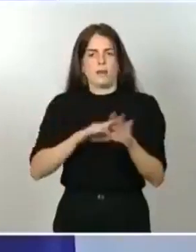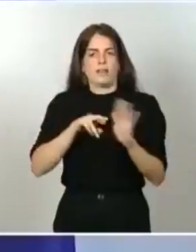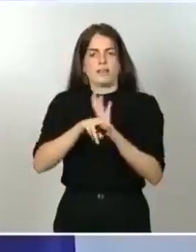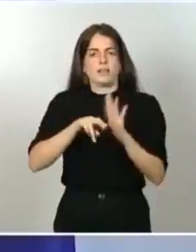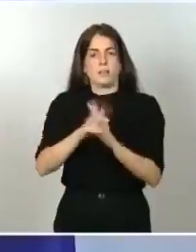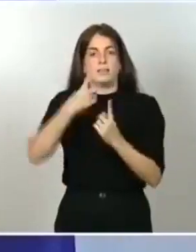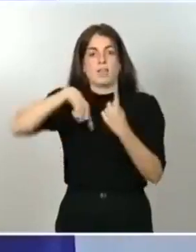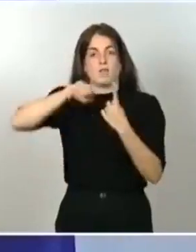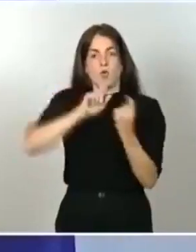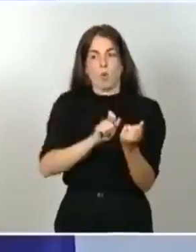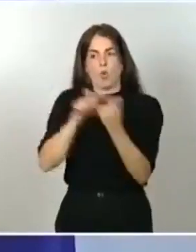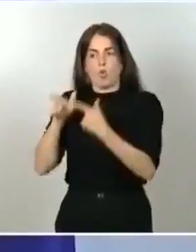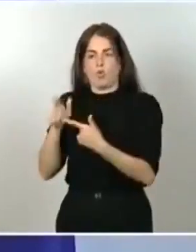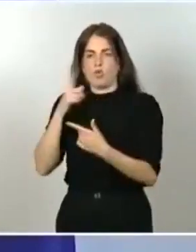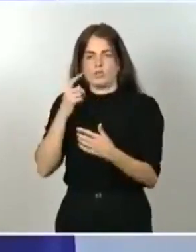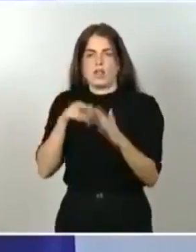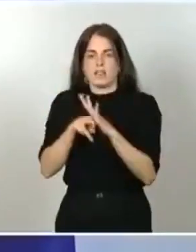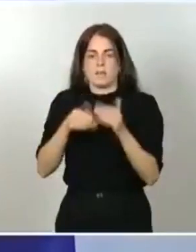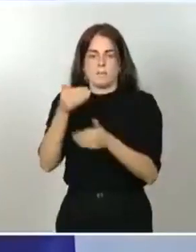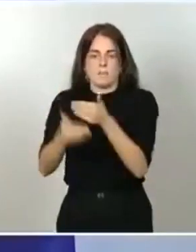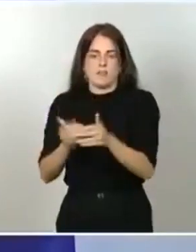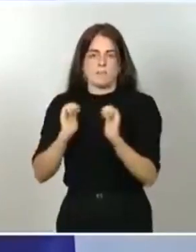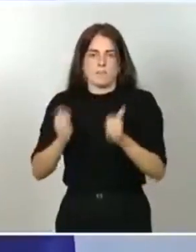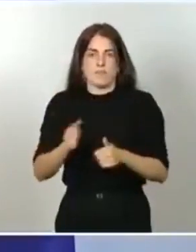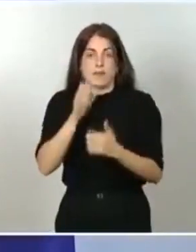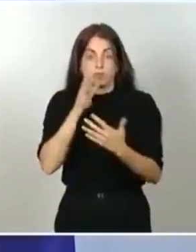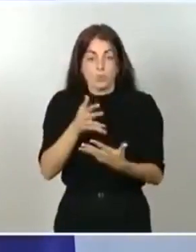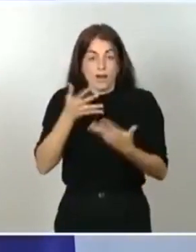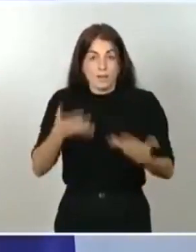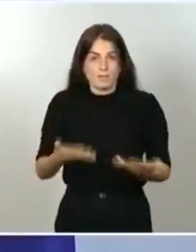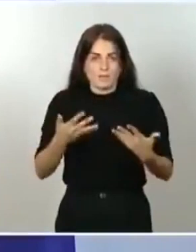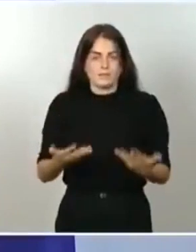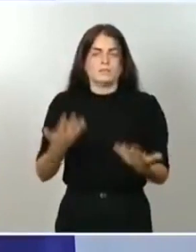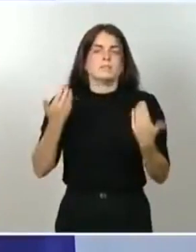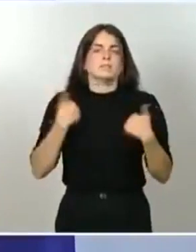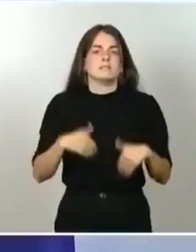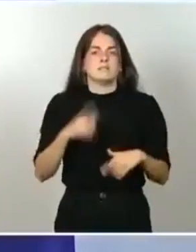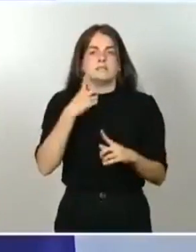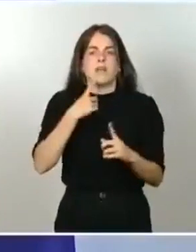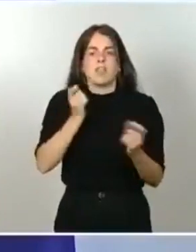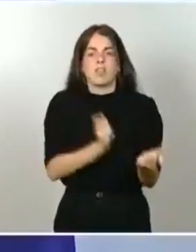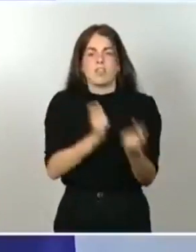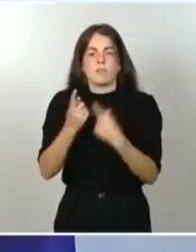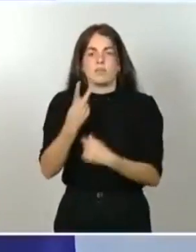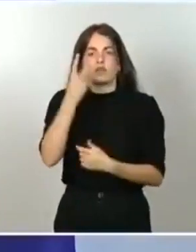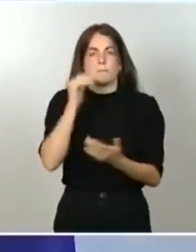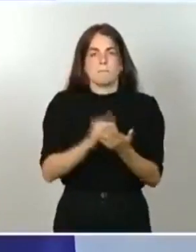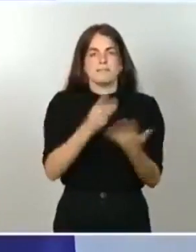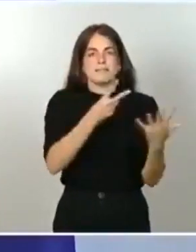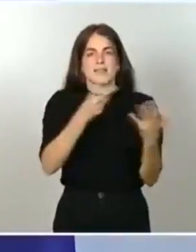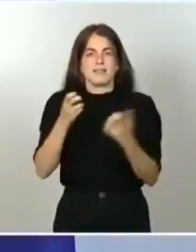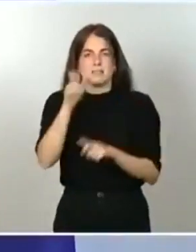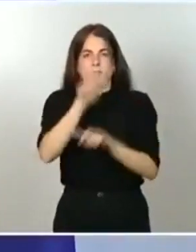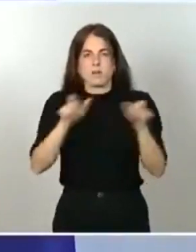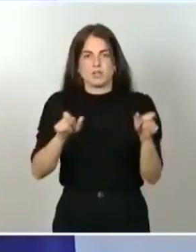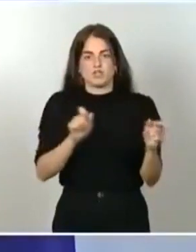Puedo comunicarles que en la actualidad se ha procedido ya a la devolución de 2.700 personas, repito,